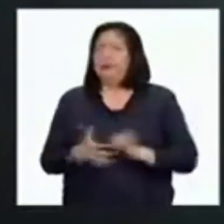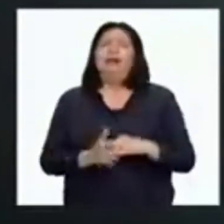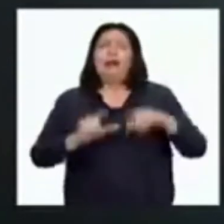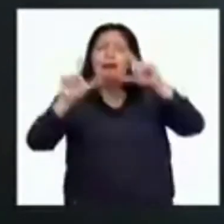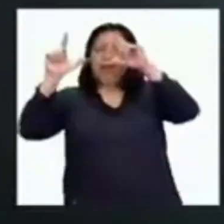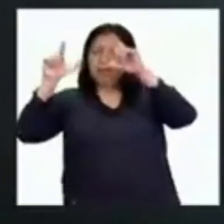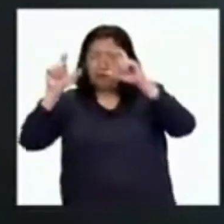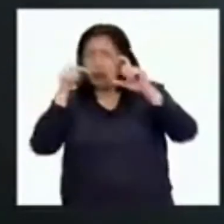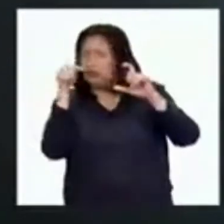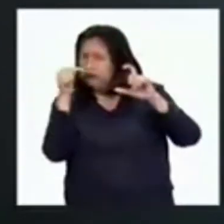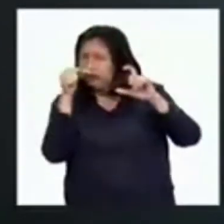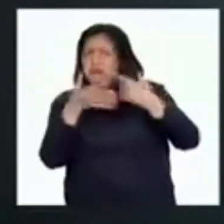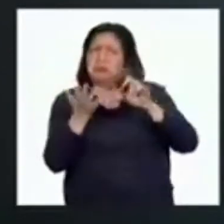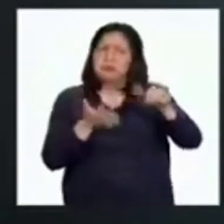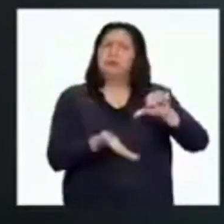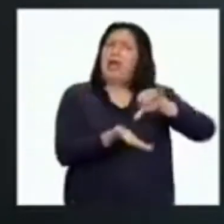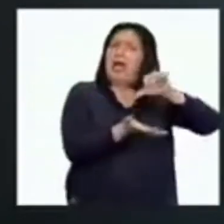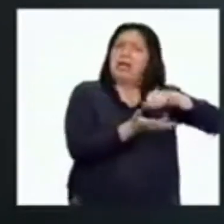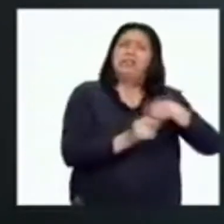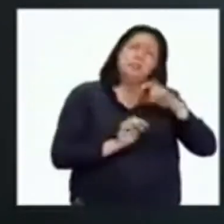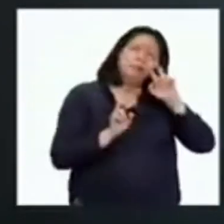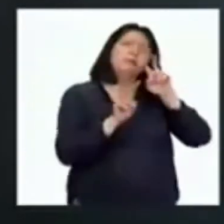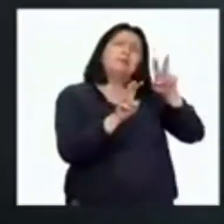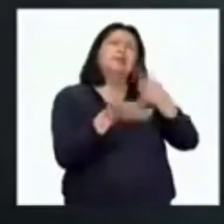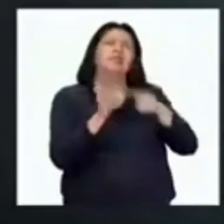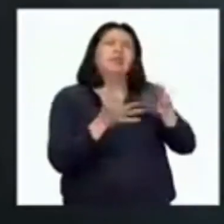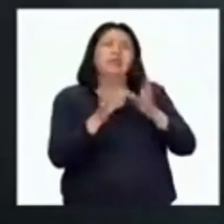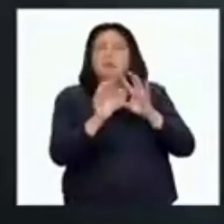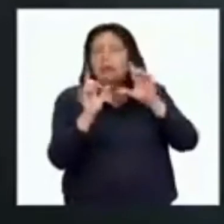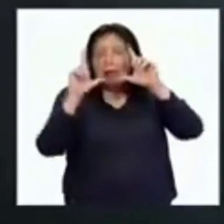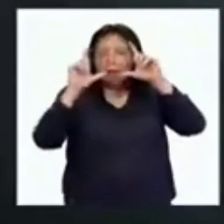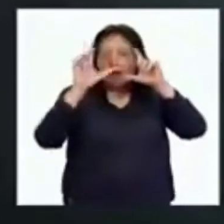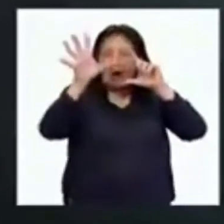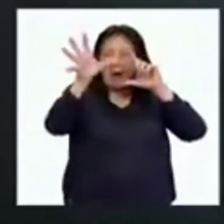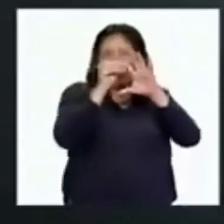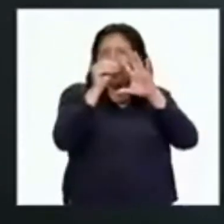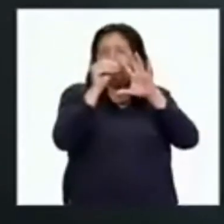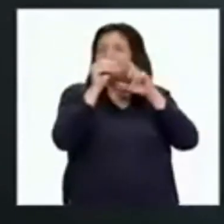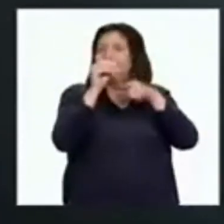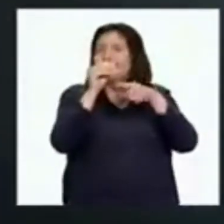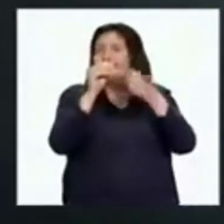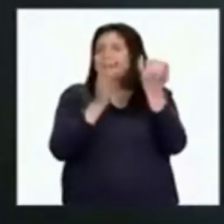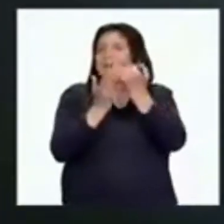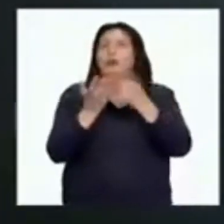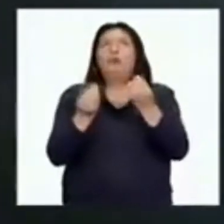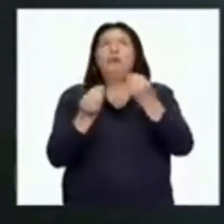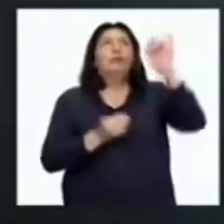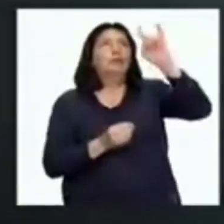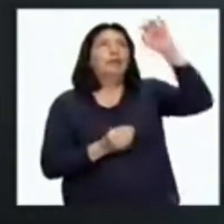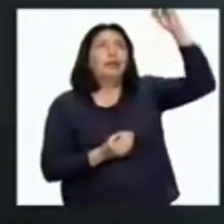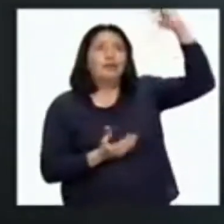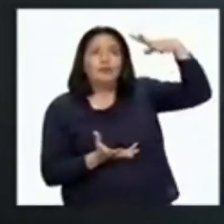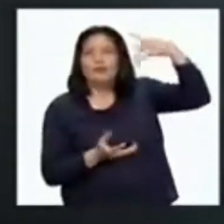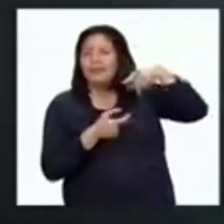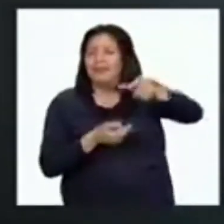fotografía es un tipo de arte visual que se caracteriza por capturar imágenes utilizando para ello la luz. El